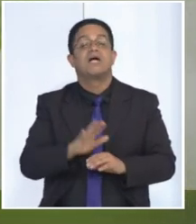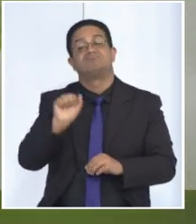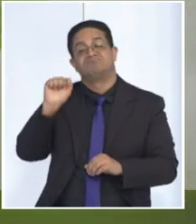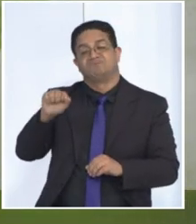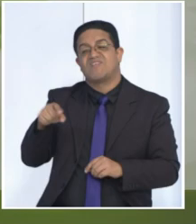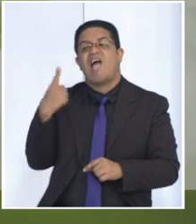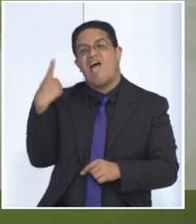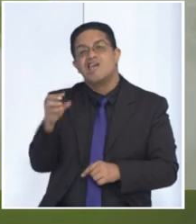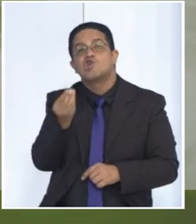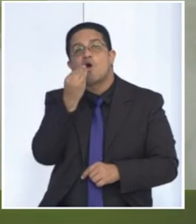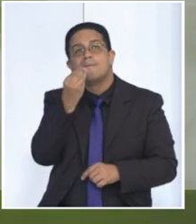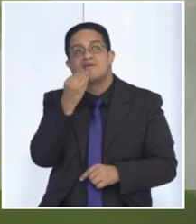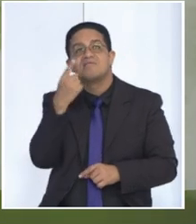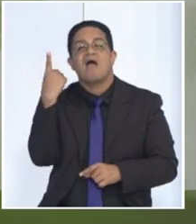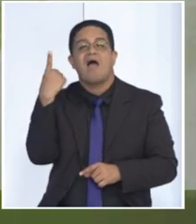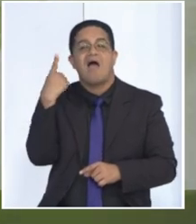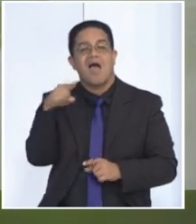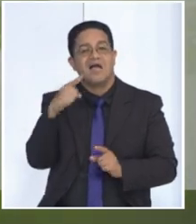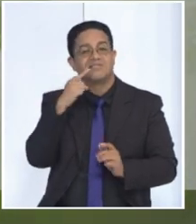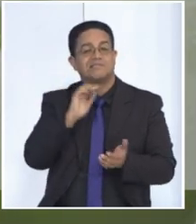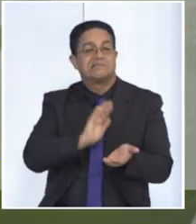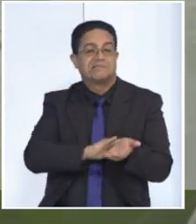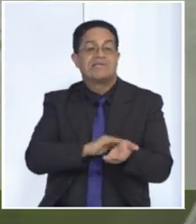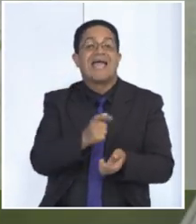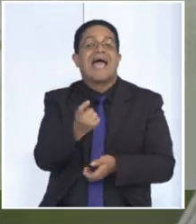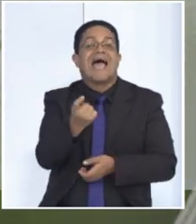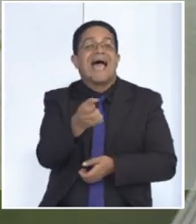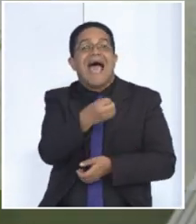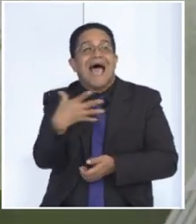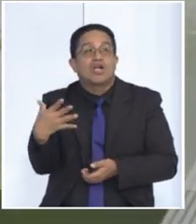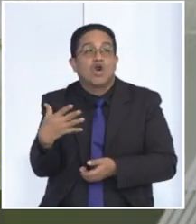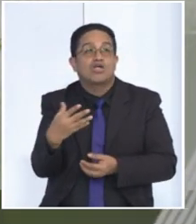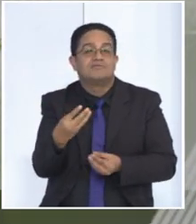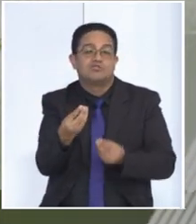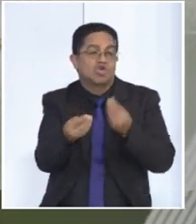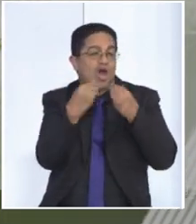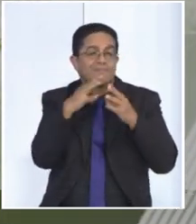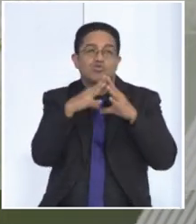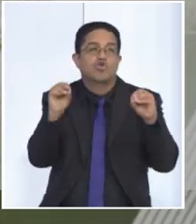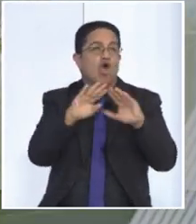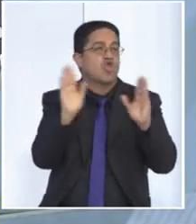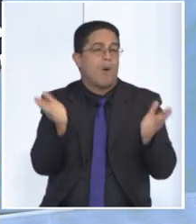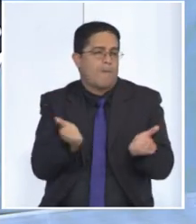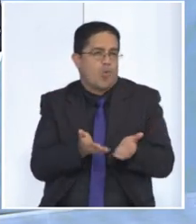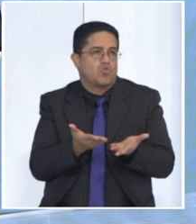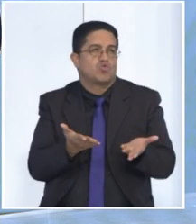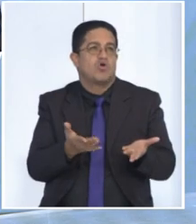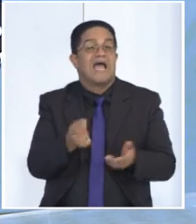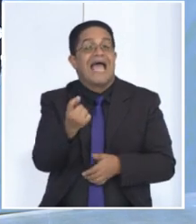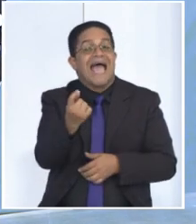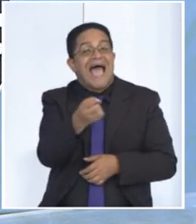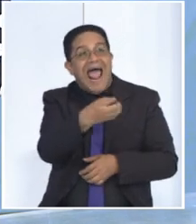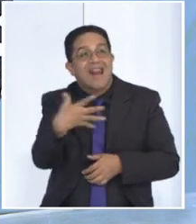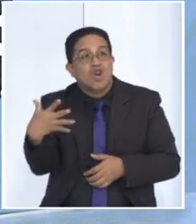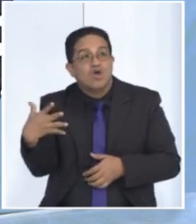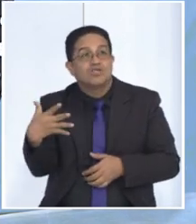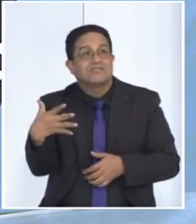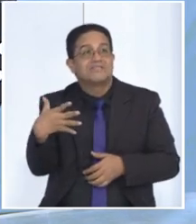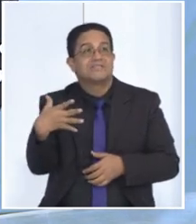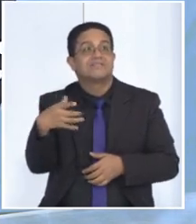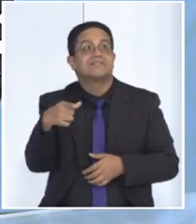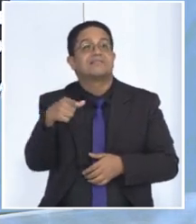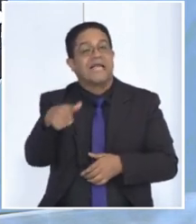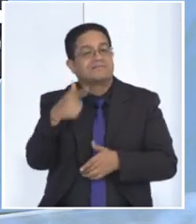carga glicémica. Se habla incluso del arroz, el arroz blanco que consumimos en toda parte del mundo. Y Venezuela no se escapa de esta realidad que también, bueno,